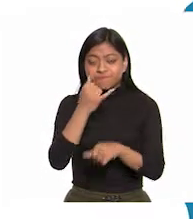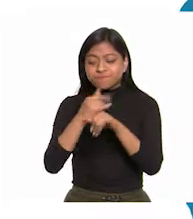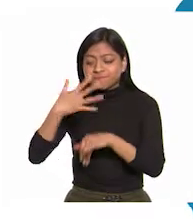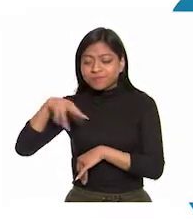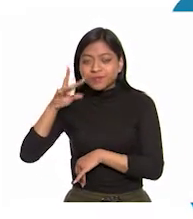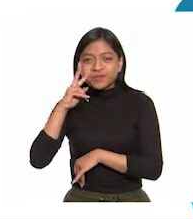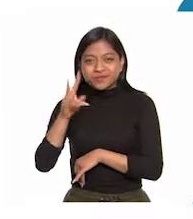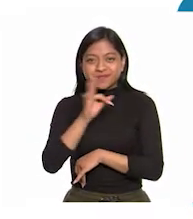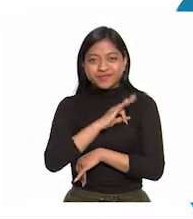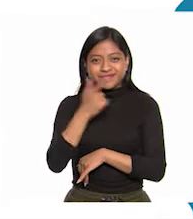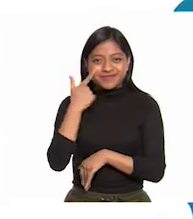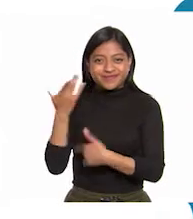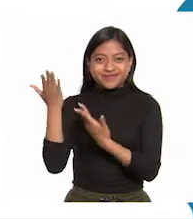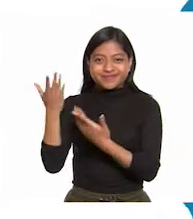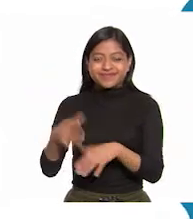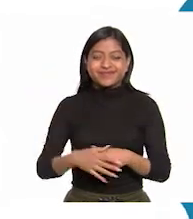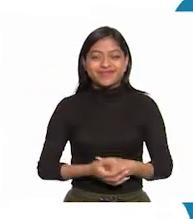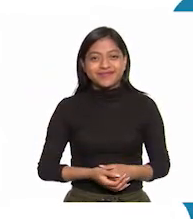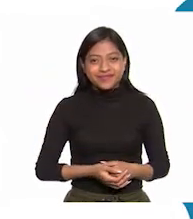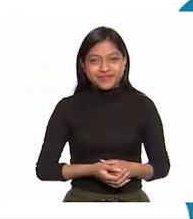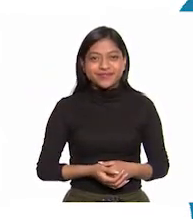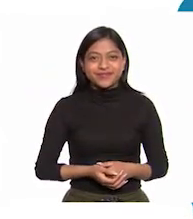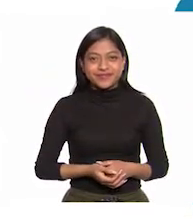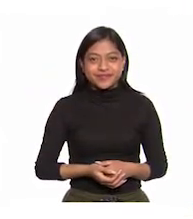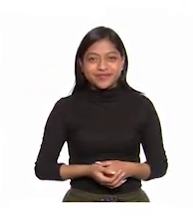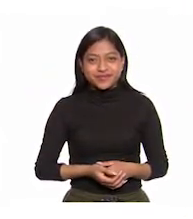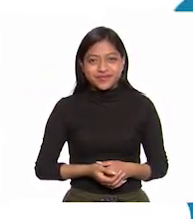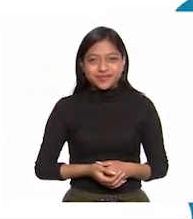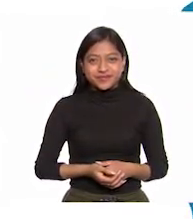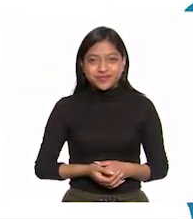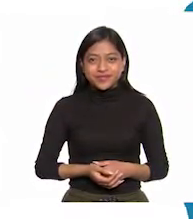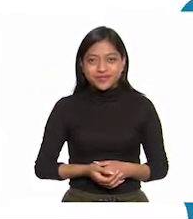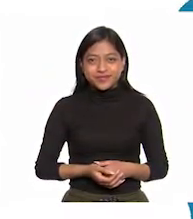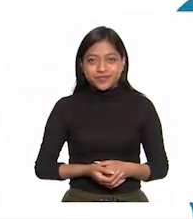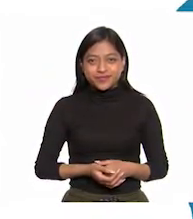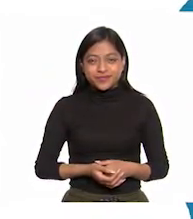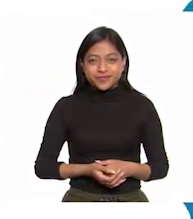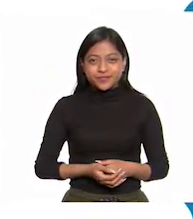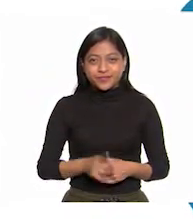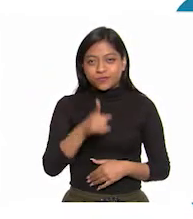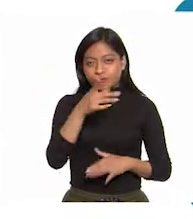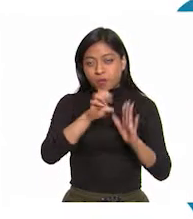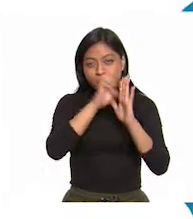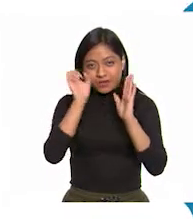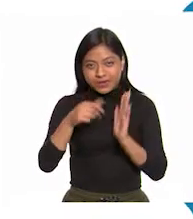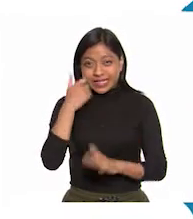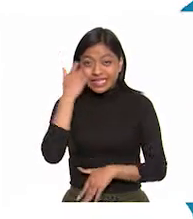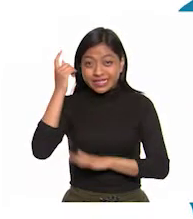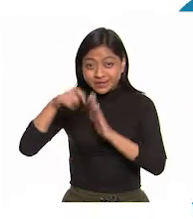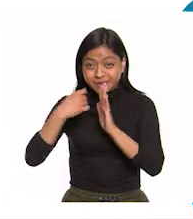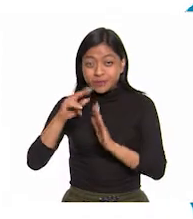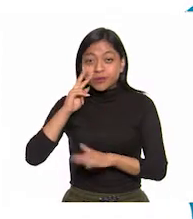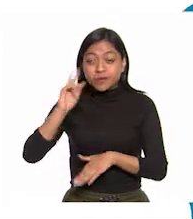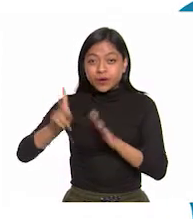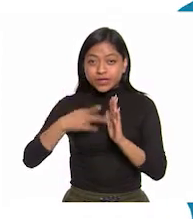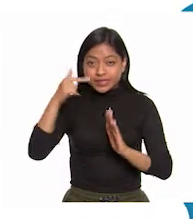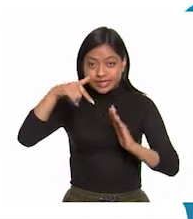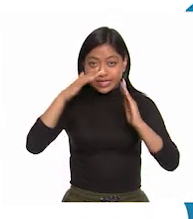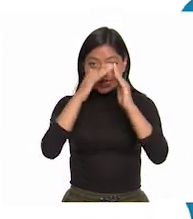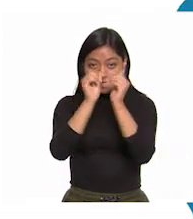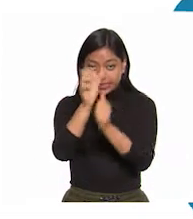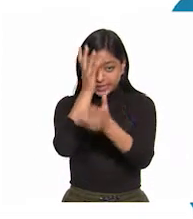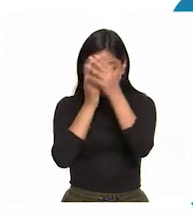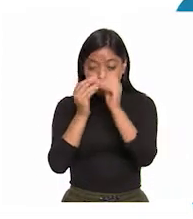conalitej.cep.gov.mx. Si quieres volver a ver los programas de Aprende en Casa,